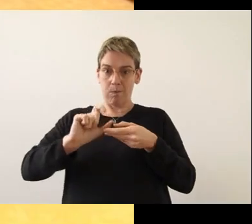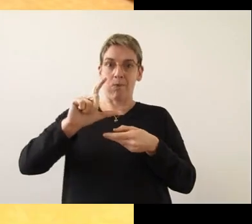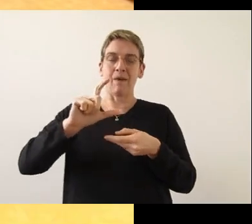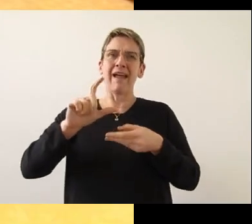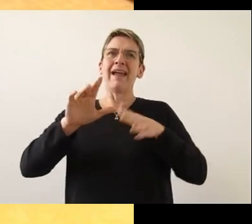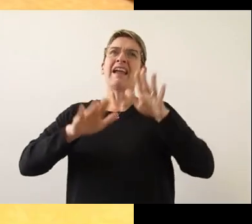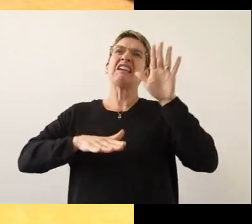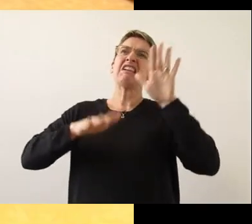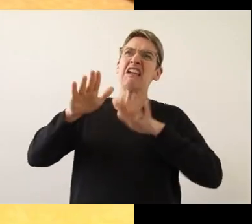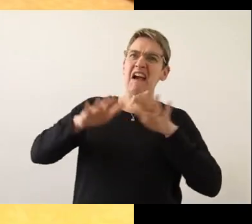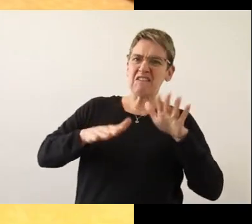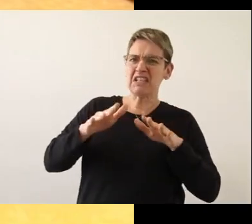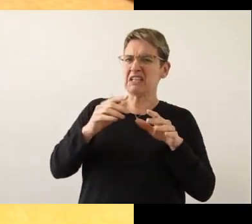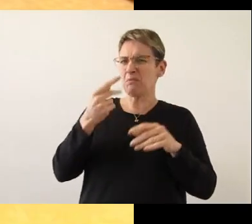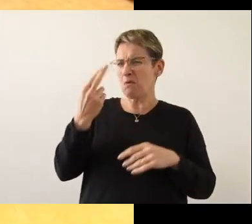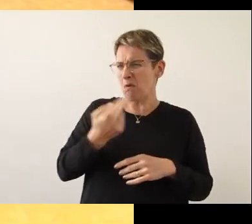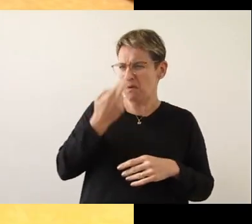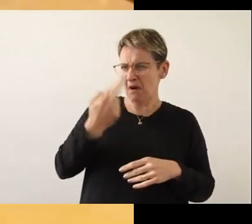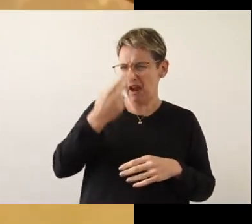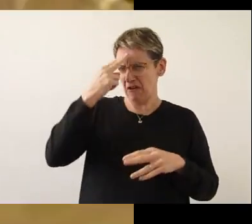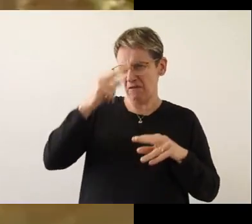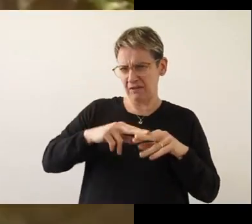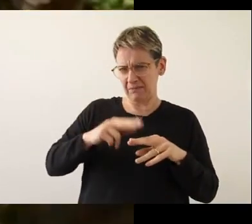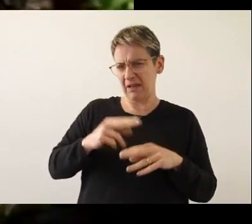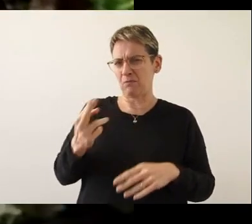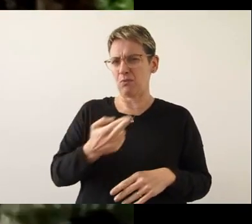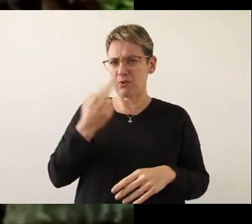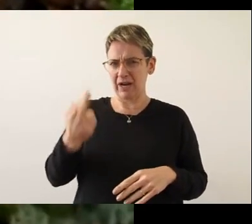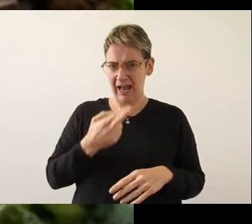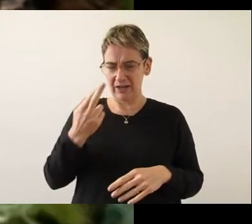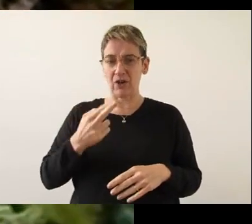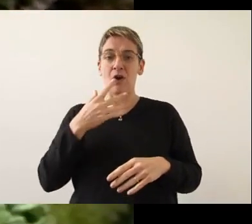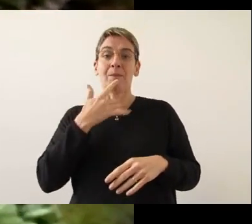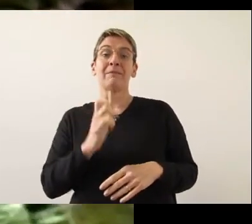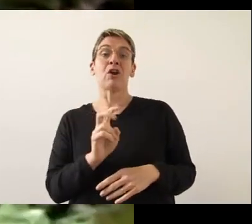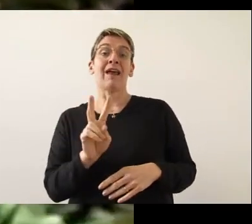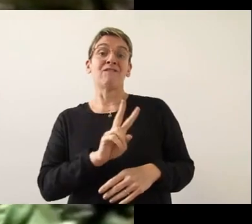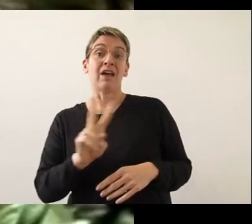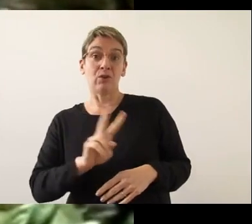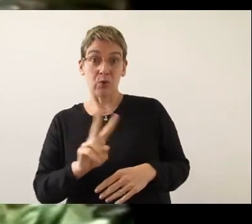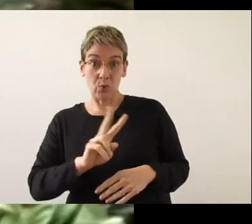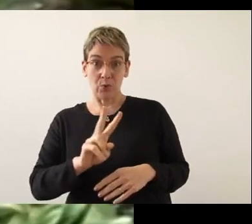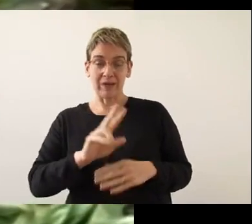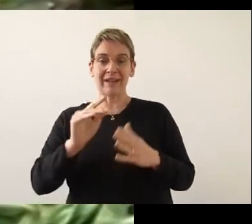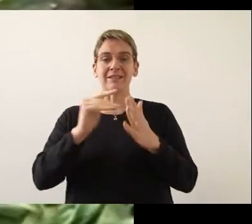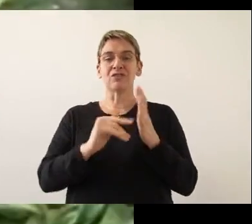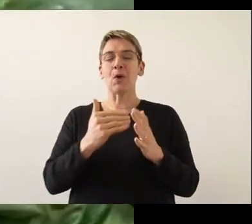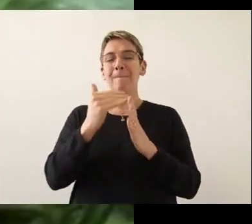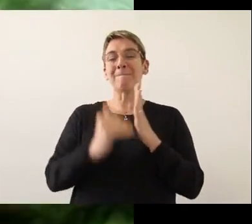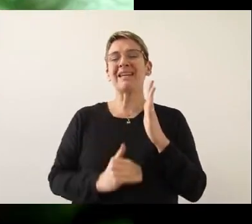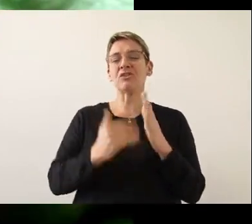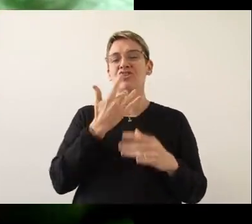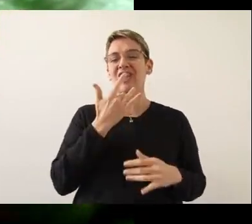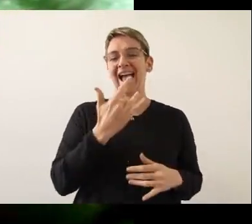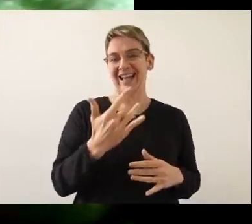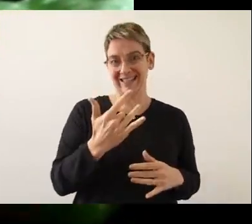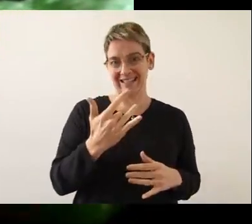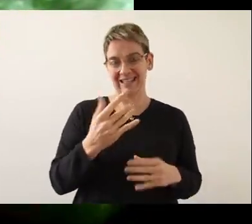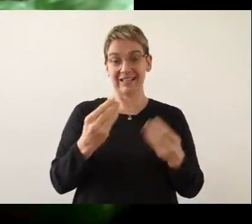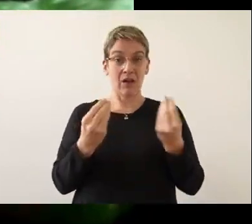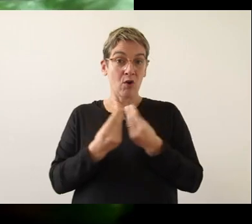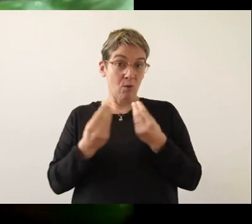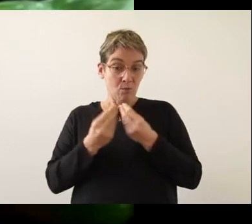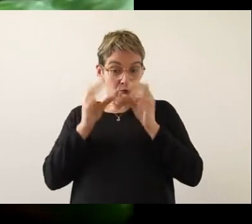vez causan enfermedades. Las hortalizas o verduras son menos ácidas. Muchos